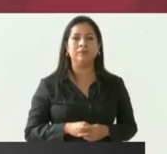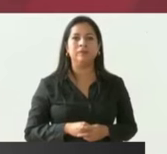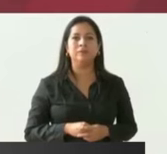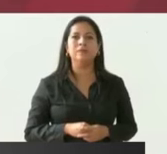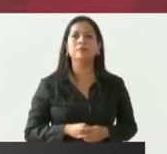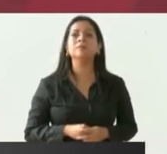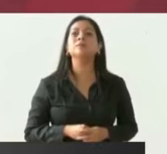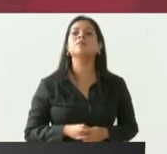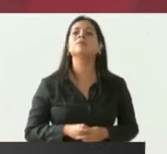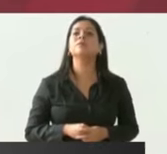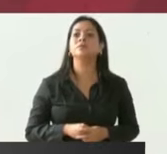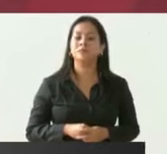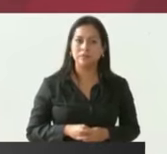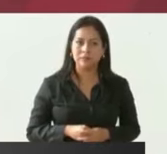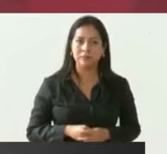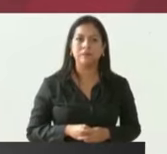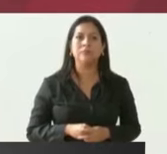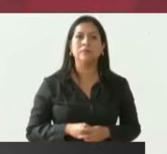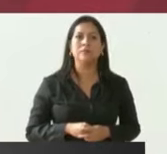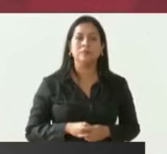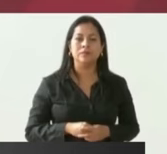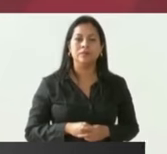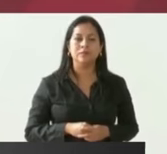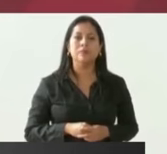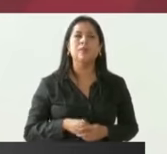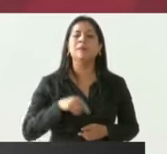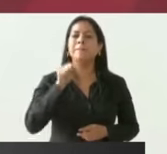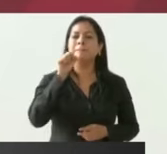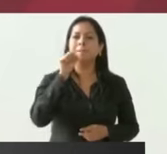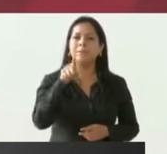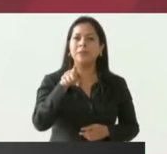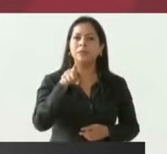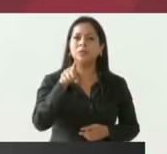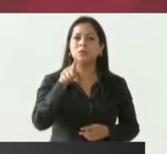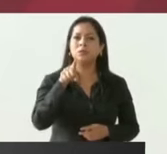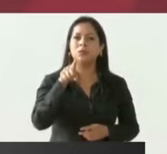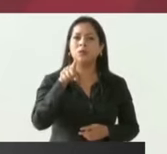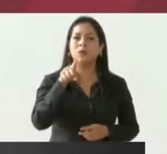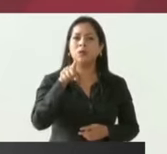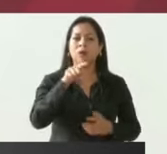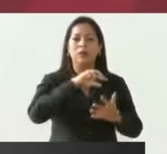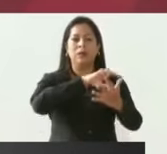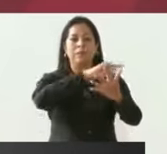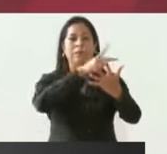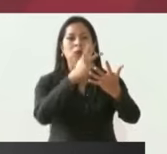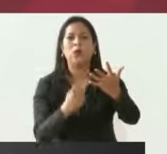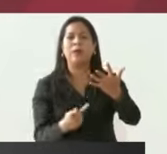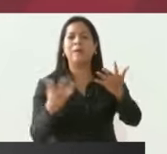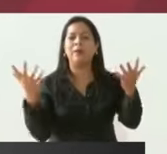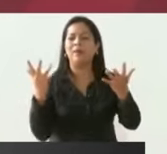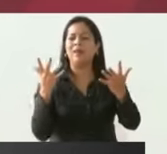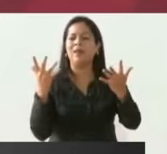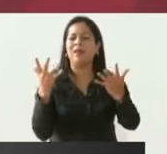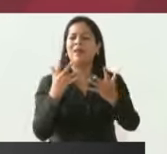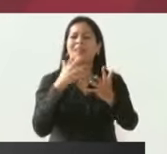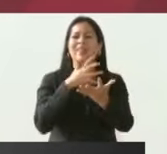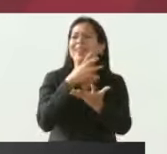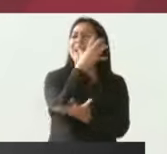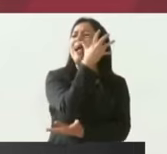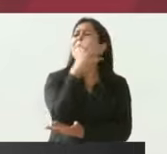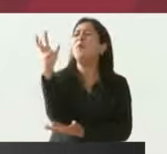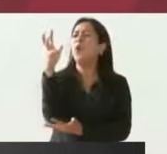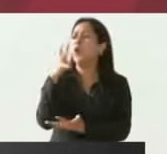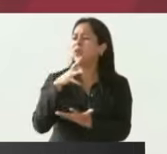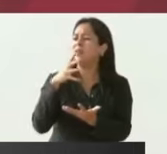decirle a los que están en el programa Sembrando Vida que continúa